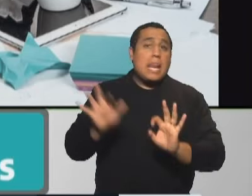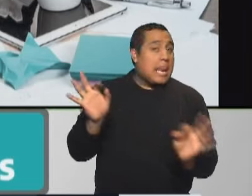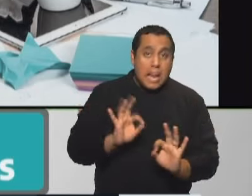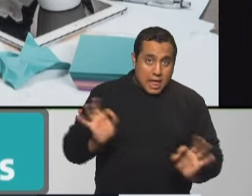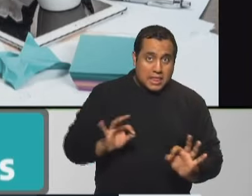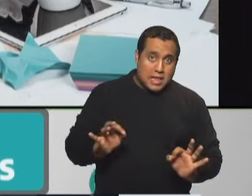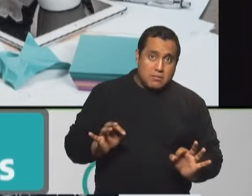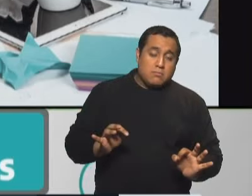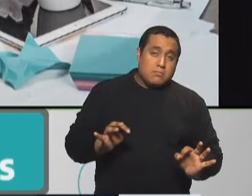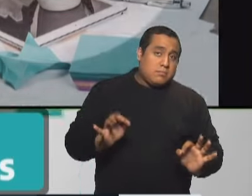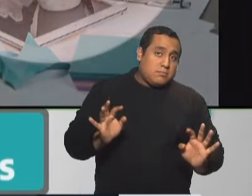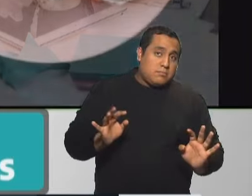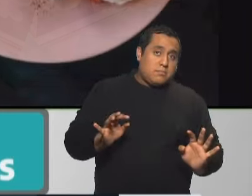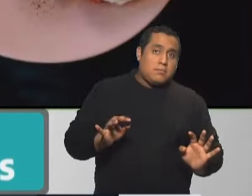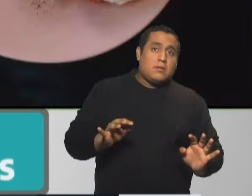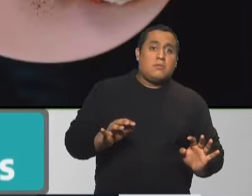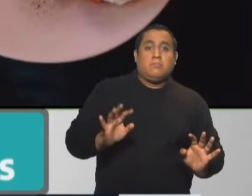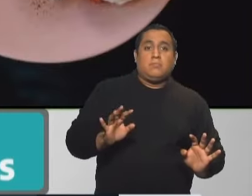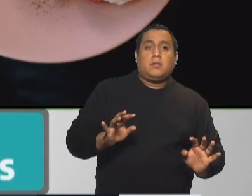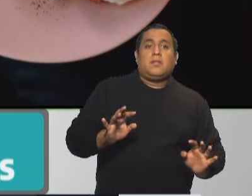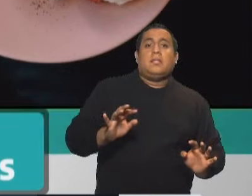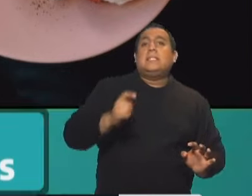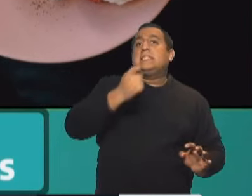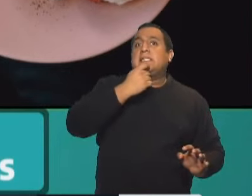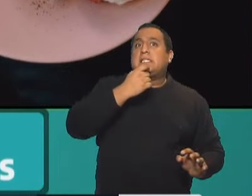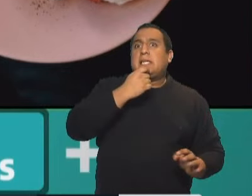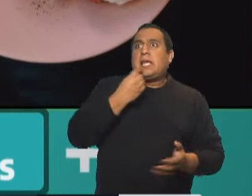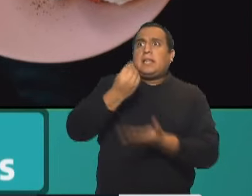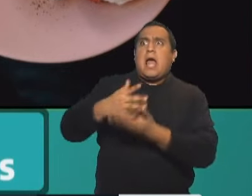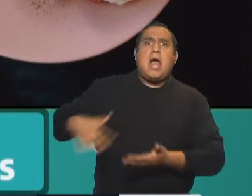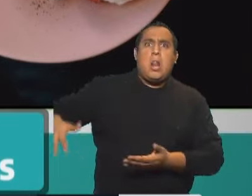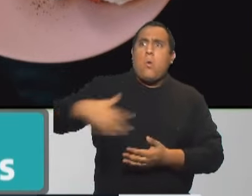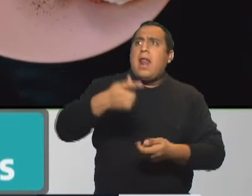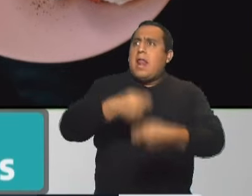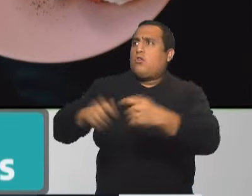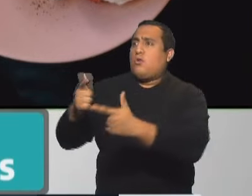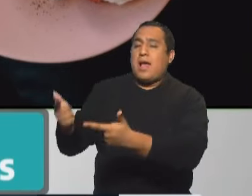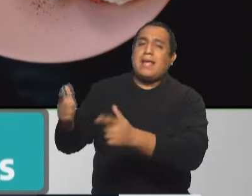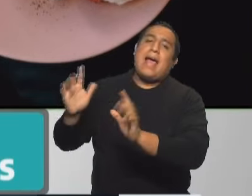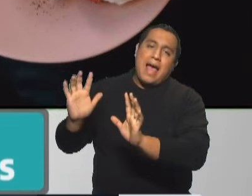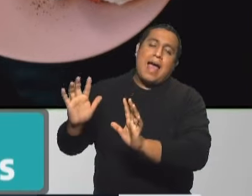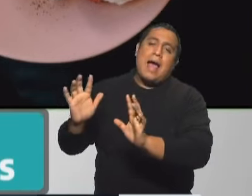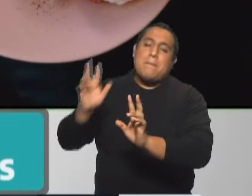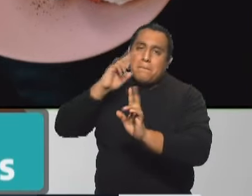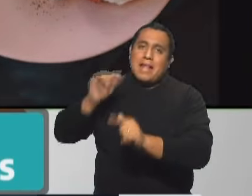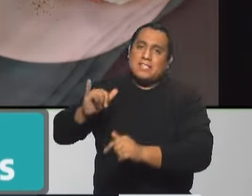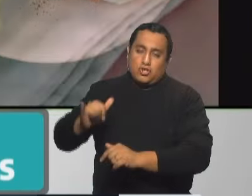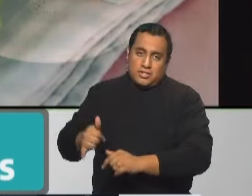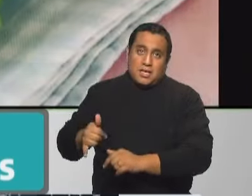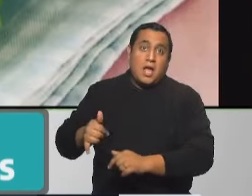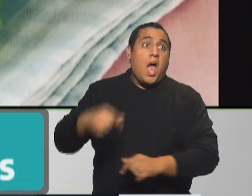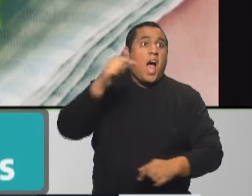no estamos en el medio de la nada. Si estamos en el medio de la nada, tenemos que planificar. Ese seguro que planifica. Nosotros, que no estamos en el medio de la nada,